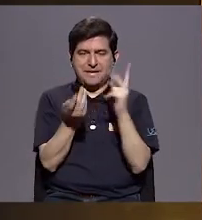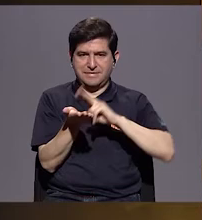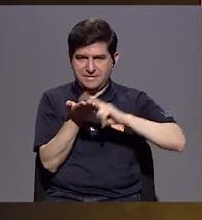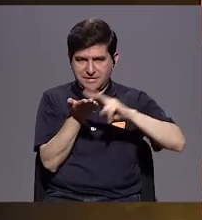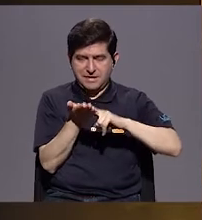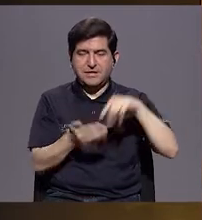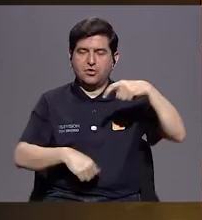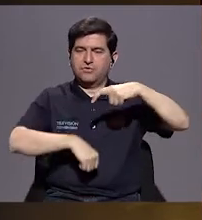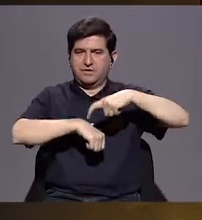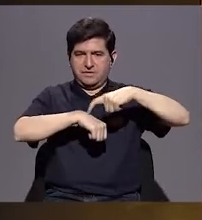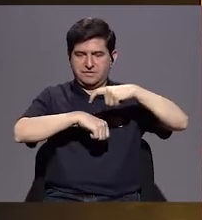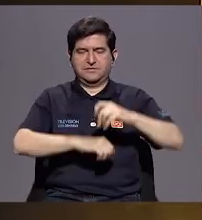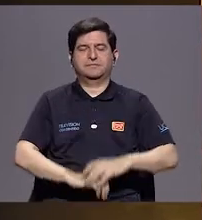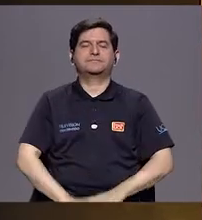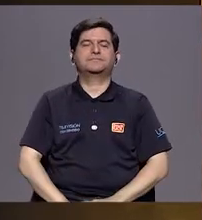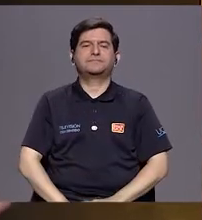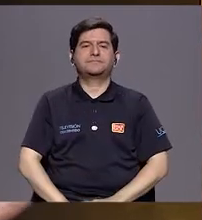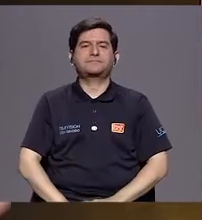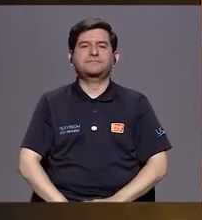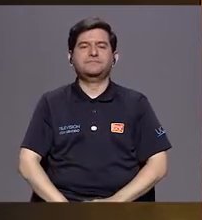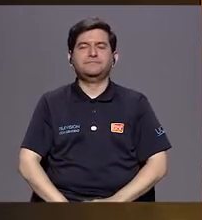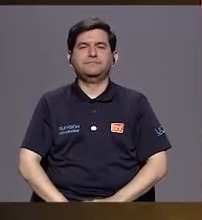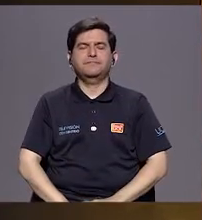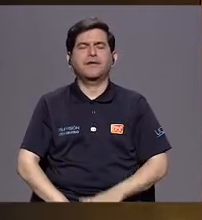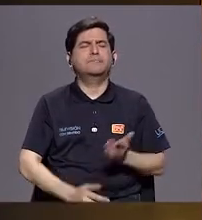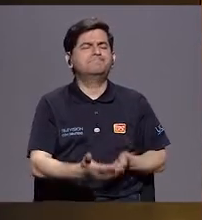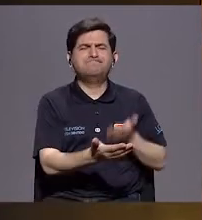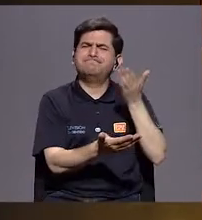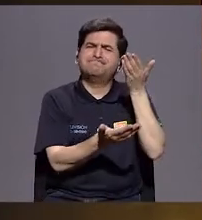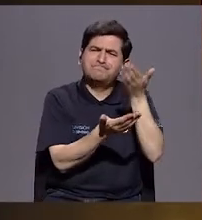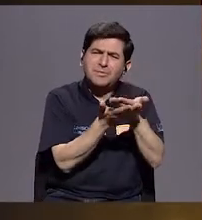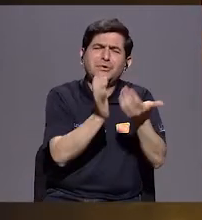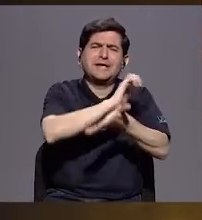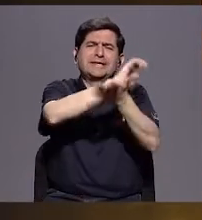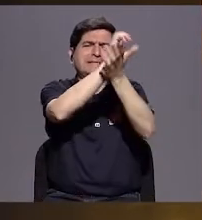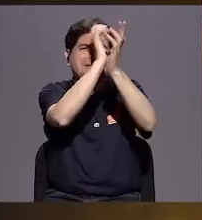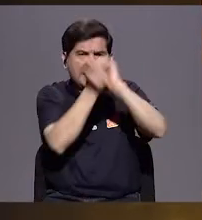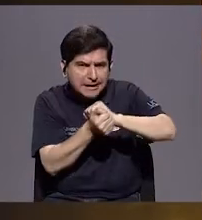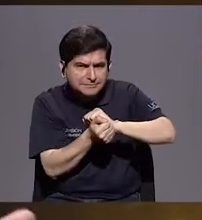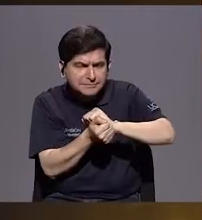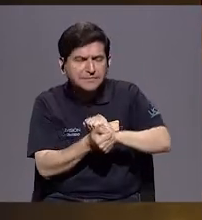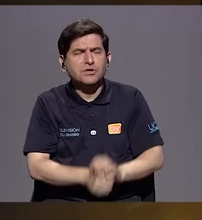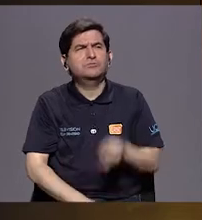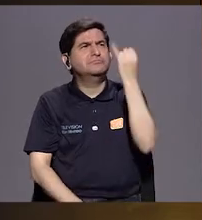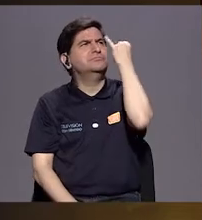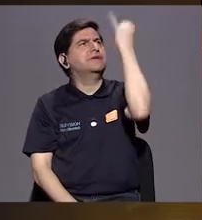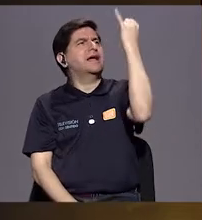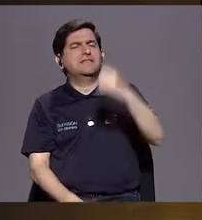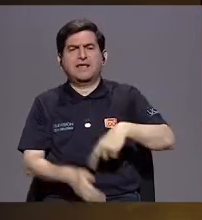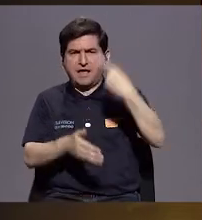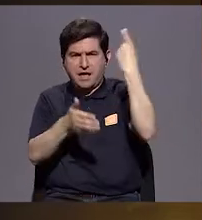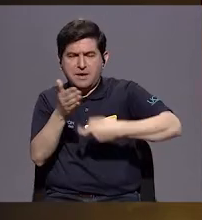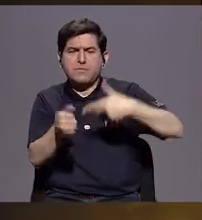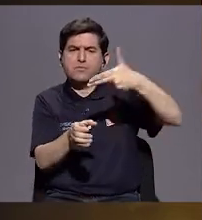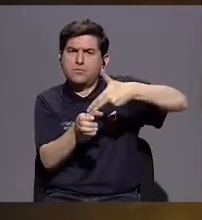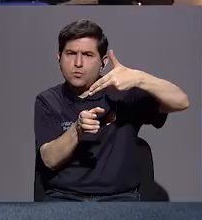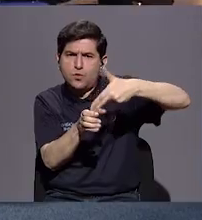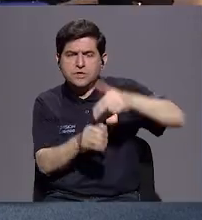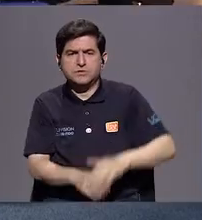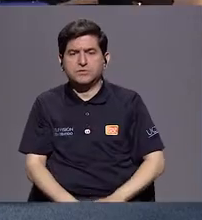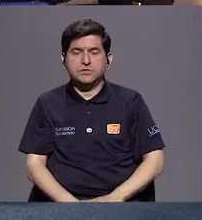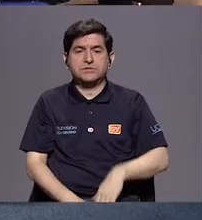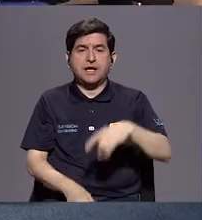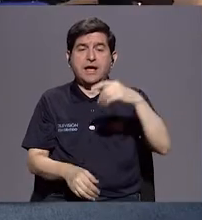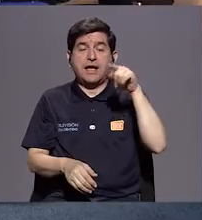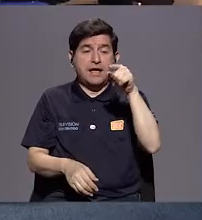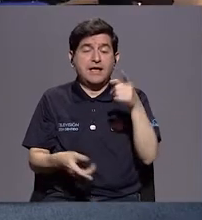este periodo. Se ha planteado cambiar el concepto de los impuestos a los hidrocarburos a unos